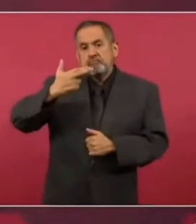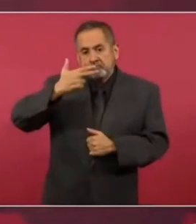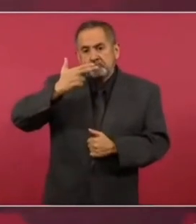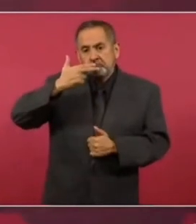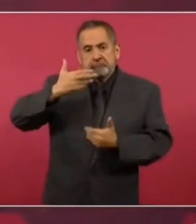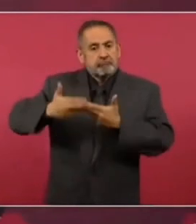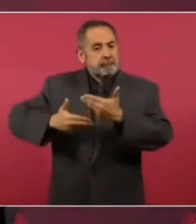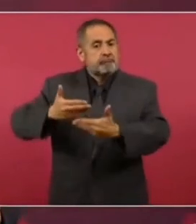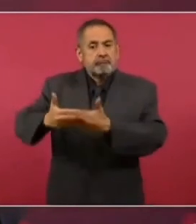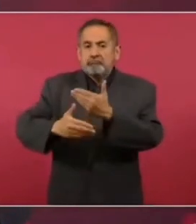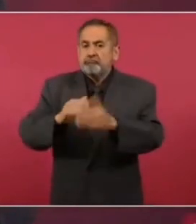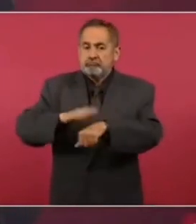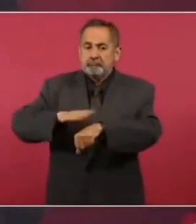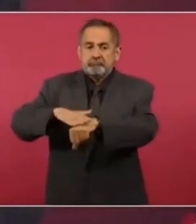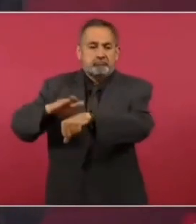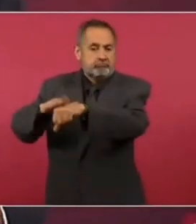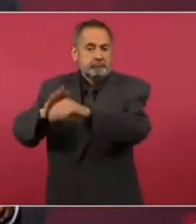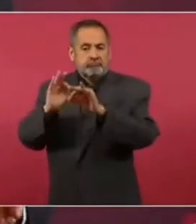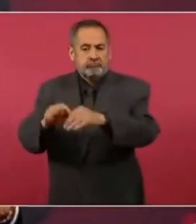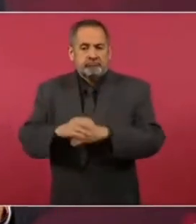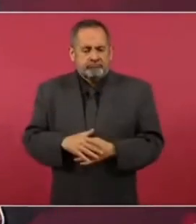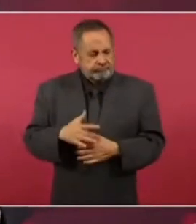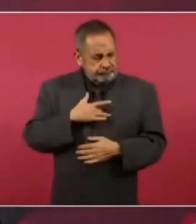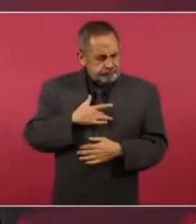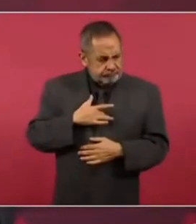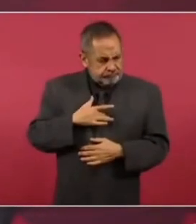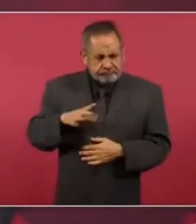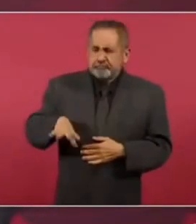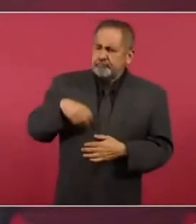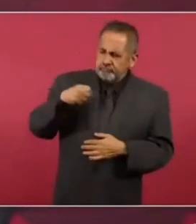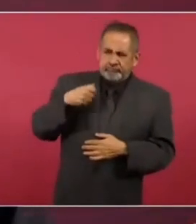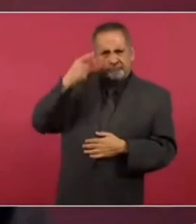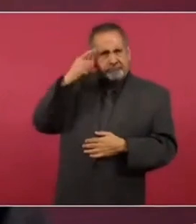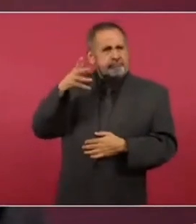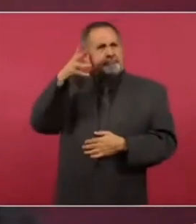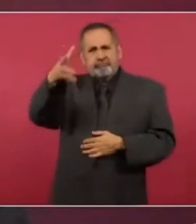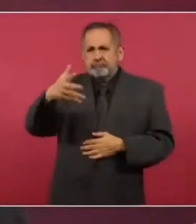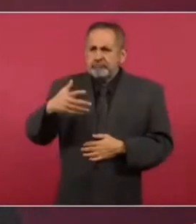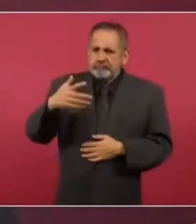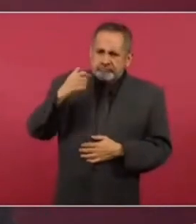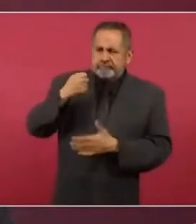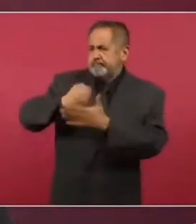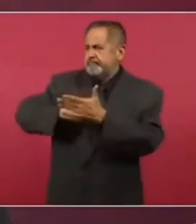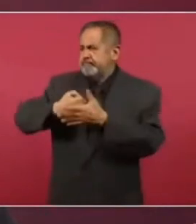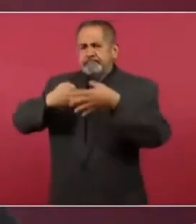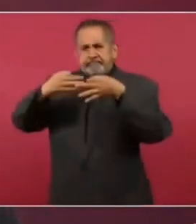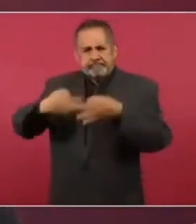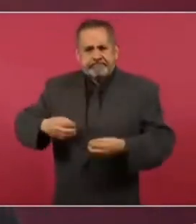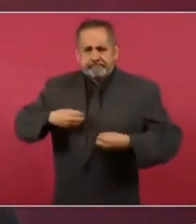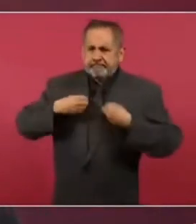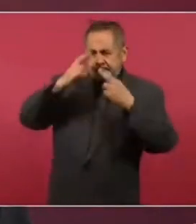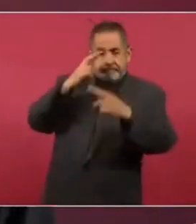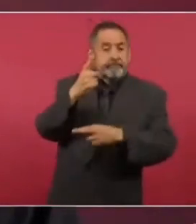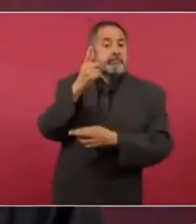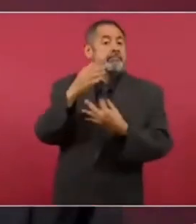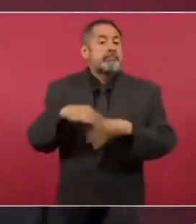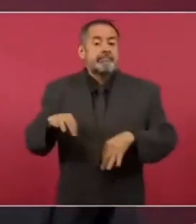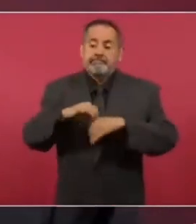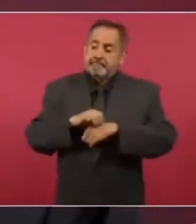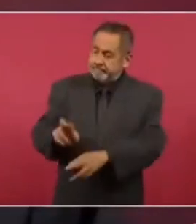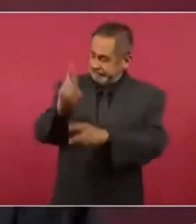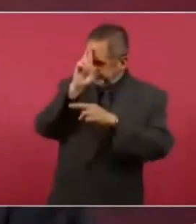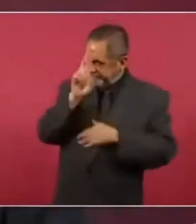honra cada día luchar por mejores condiciones de vida, por la dignificación de la profesión